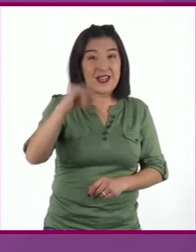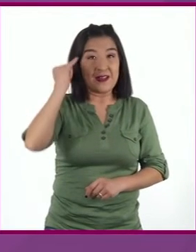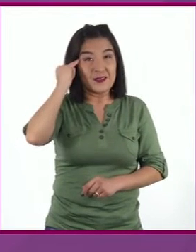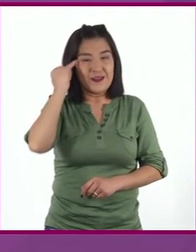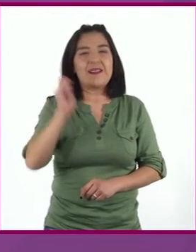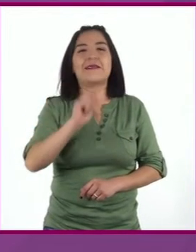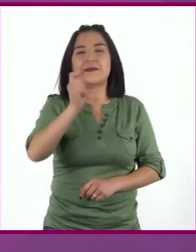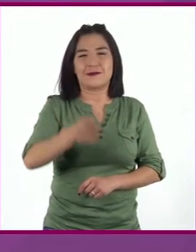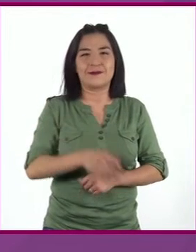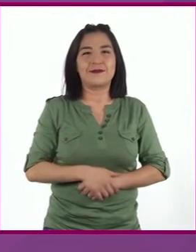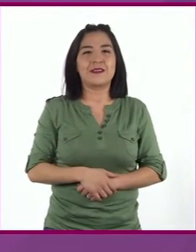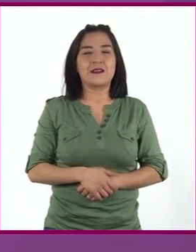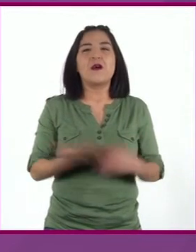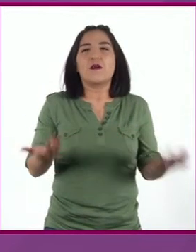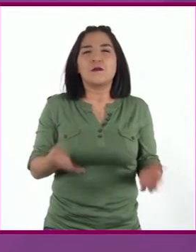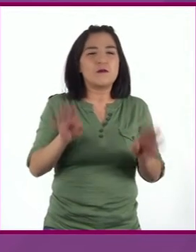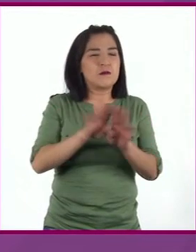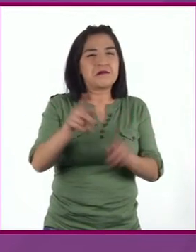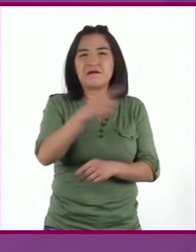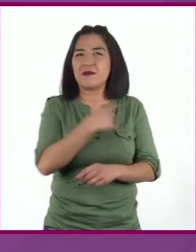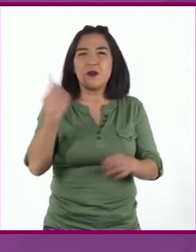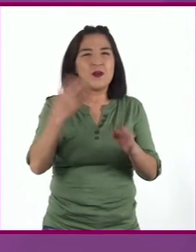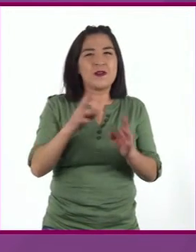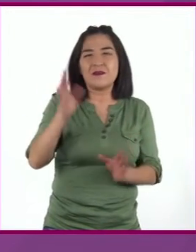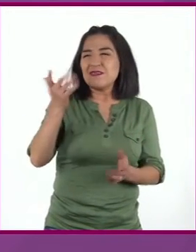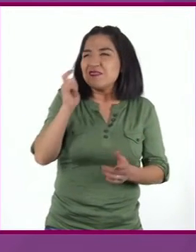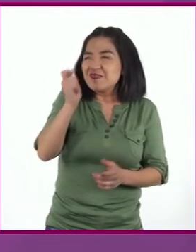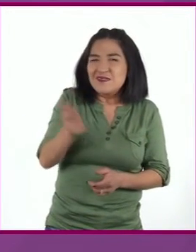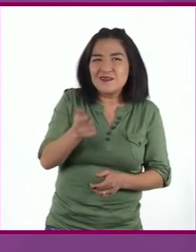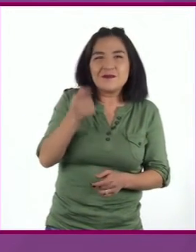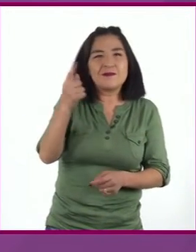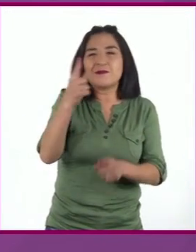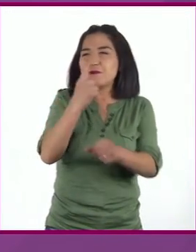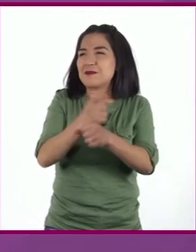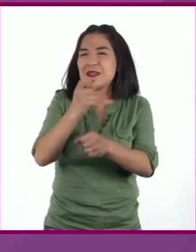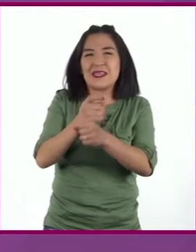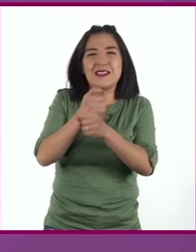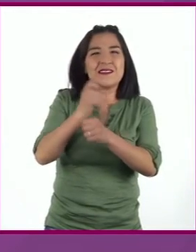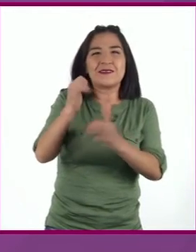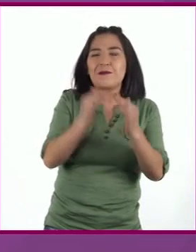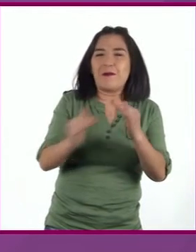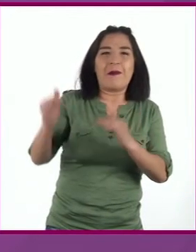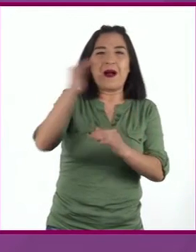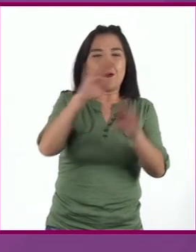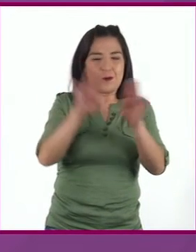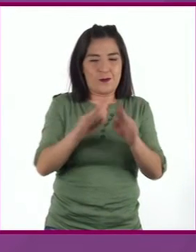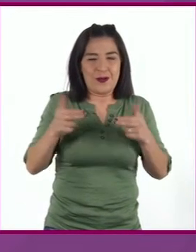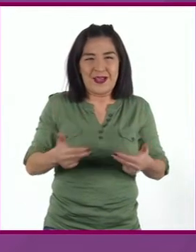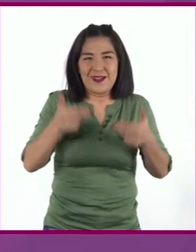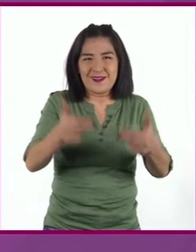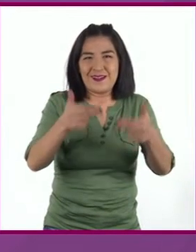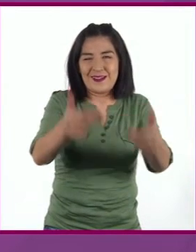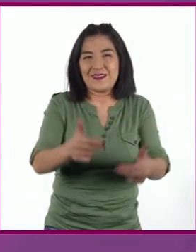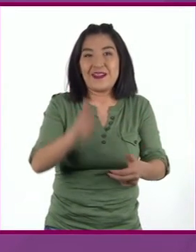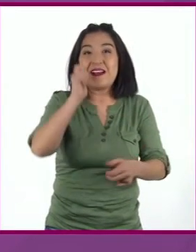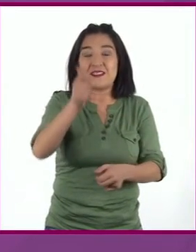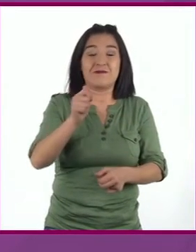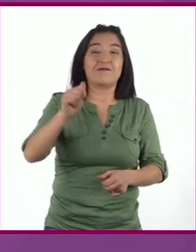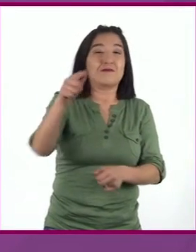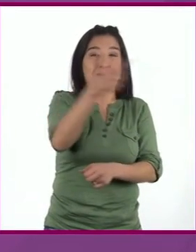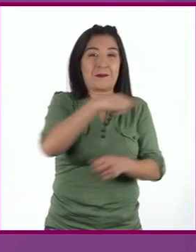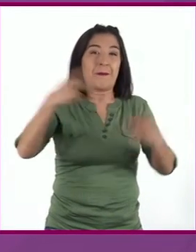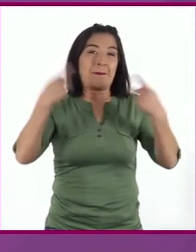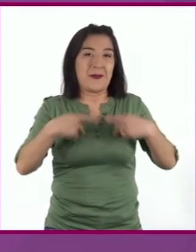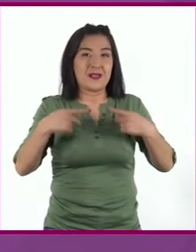son Sin duda alguna de primera magnitud Los herederos de la que es considerada por muchos